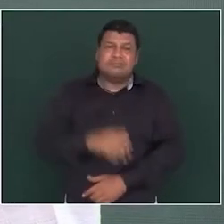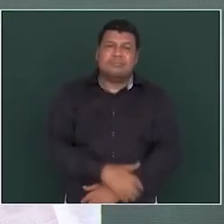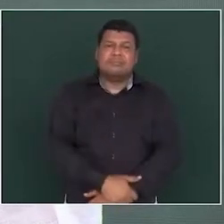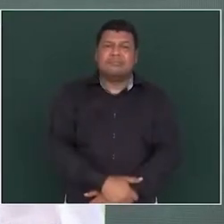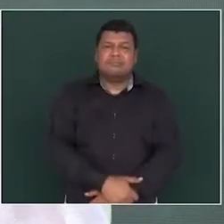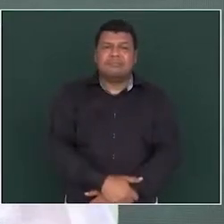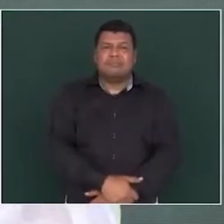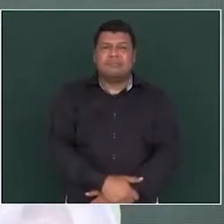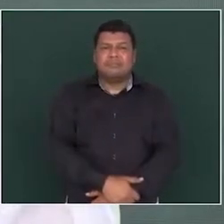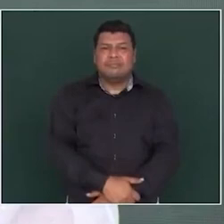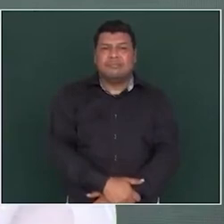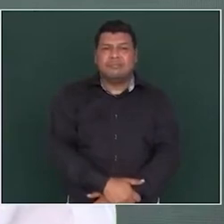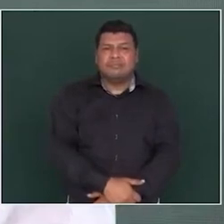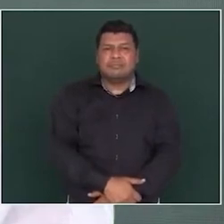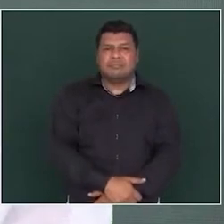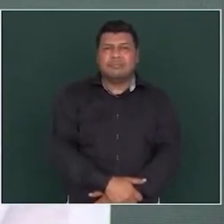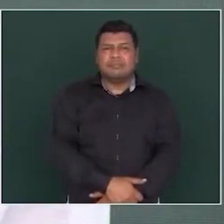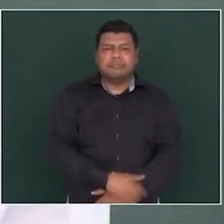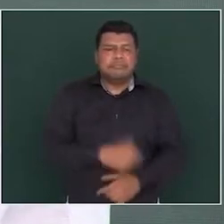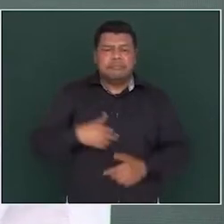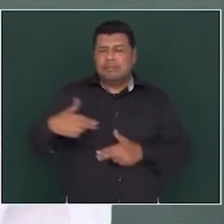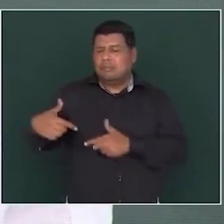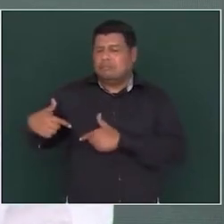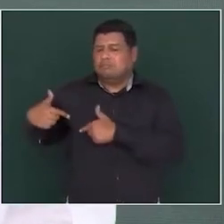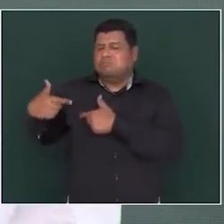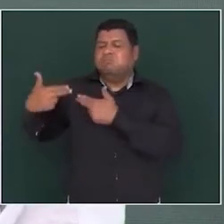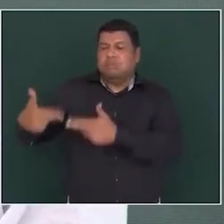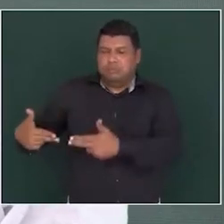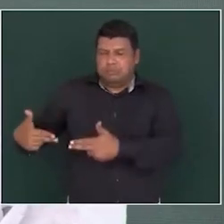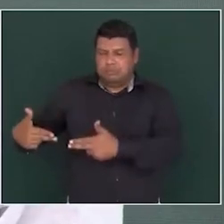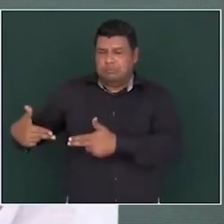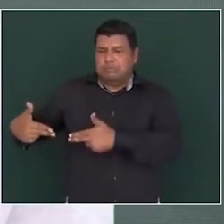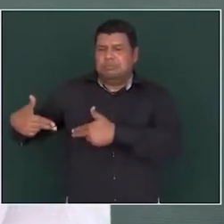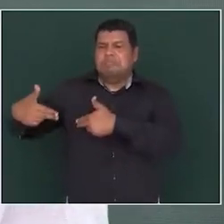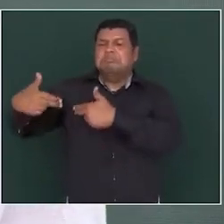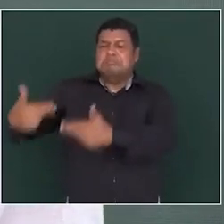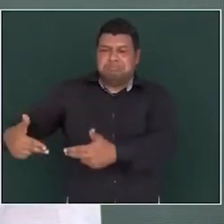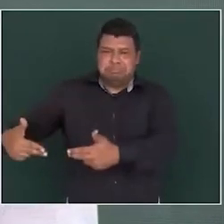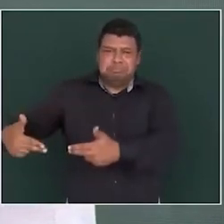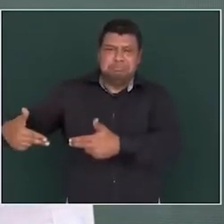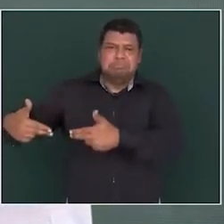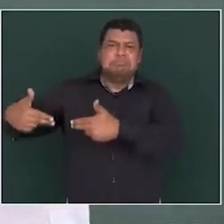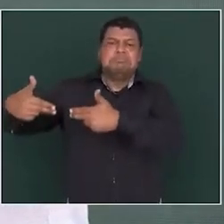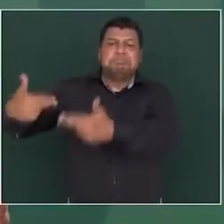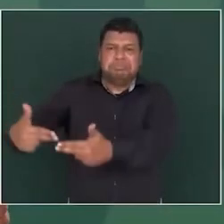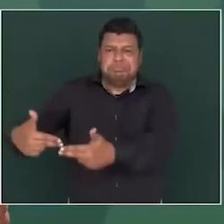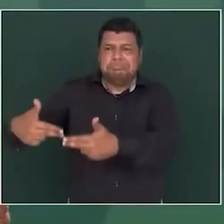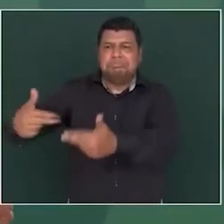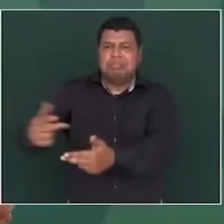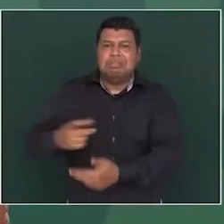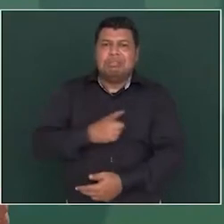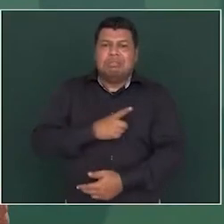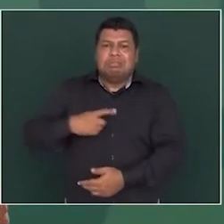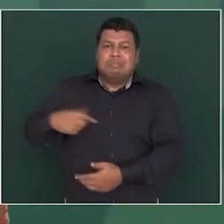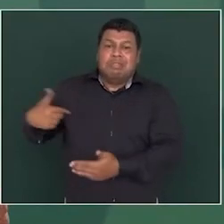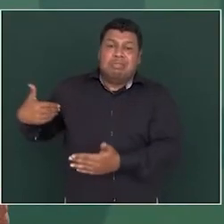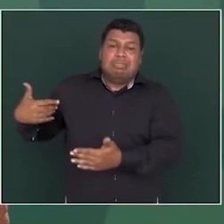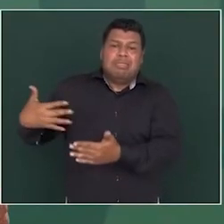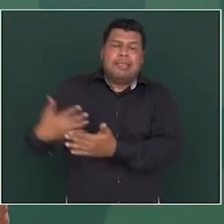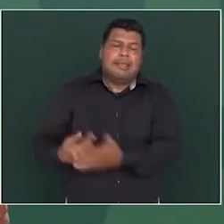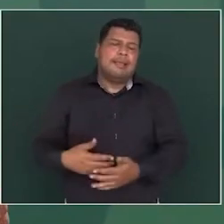que se esté heredando a las nuevas generaciones ese es ese dicho